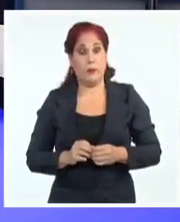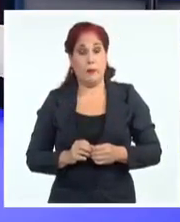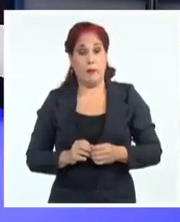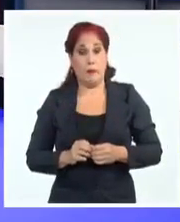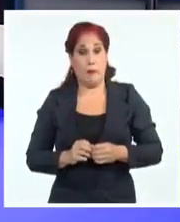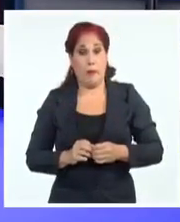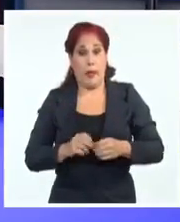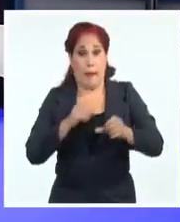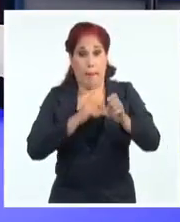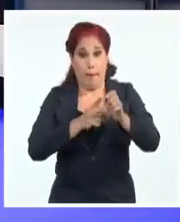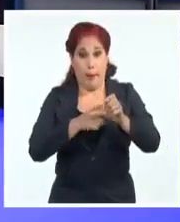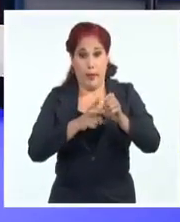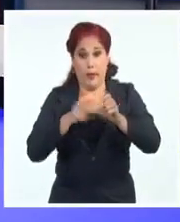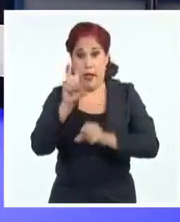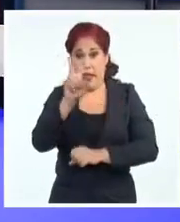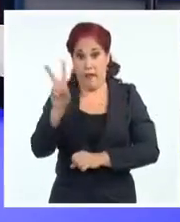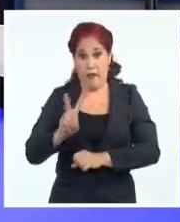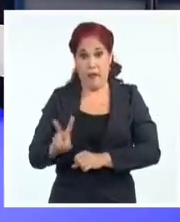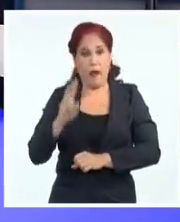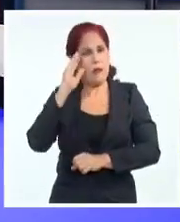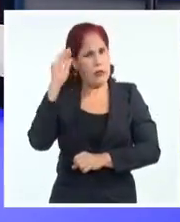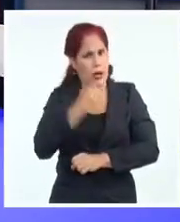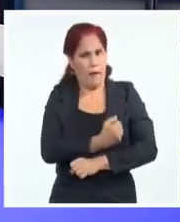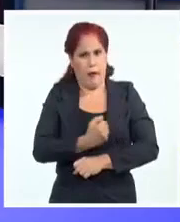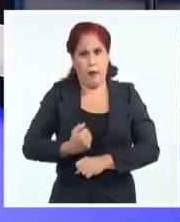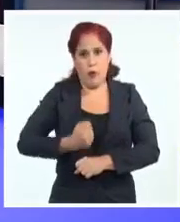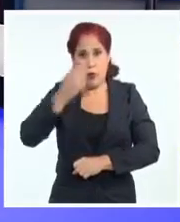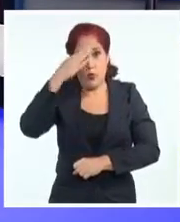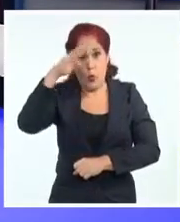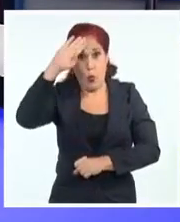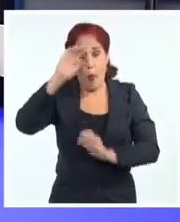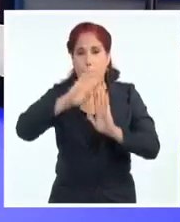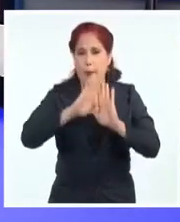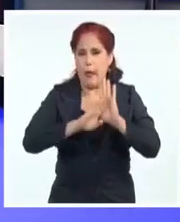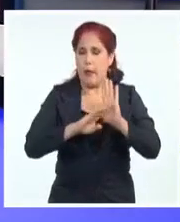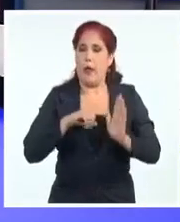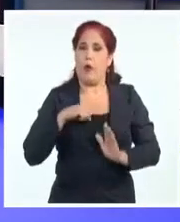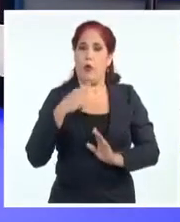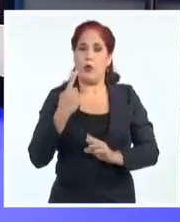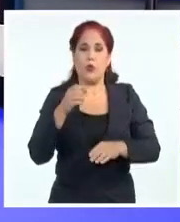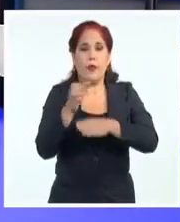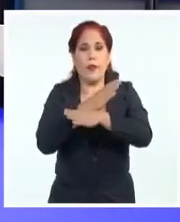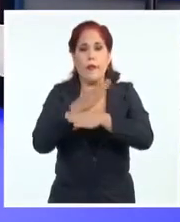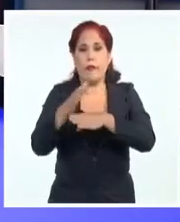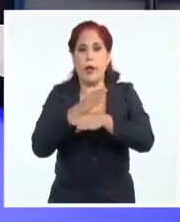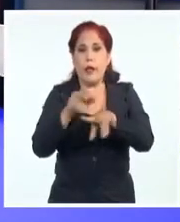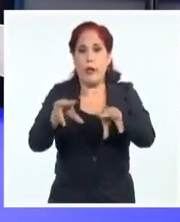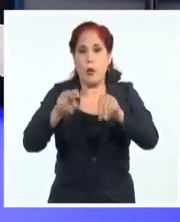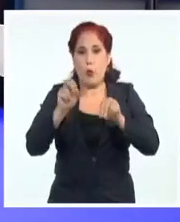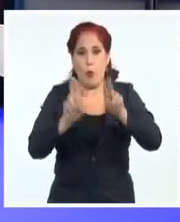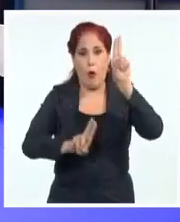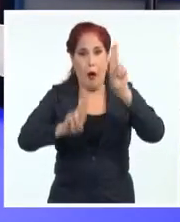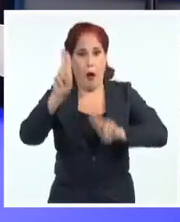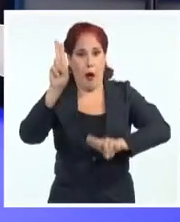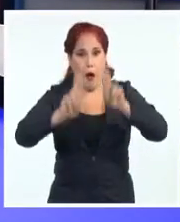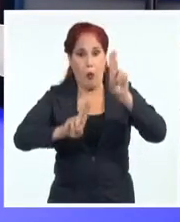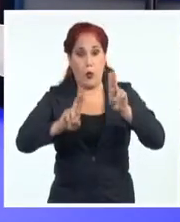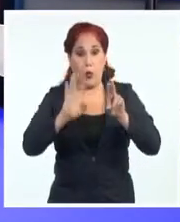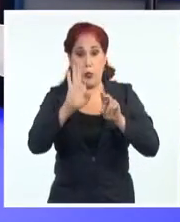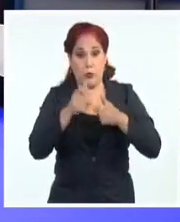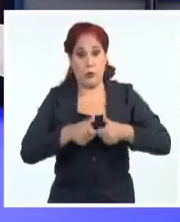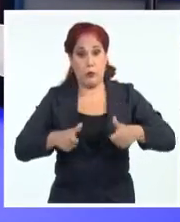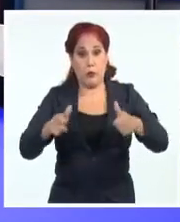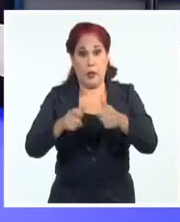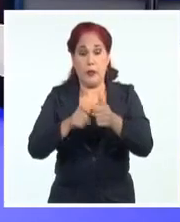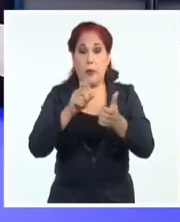partidista vietnamita, tras reconocer los esfuerzos y las medidas que hemos adoptado para implementar los acuerdos derivados del VIII Congreso